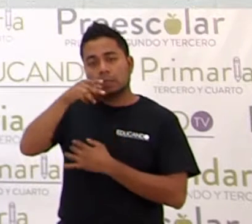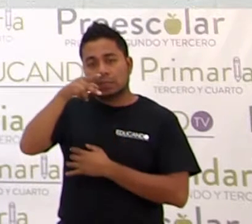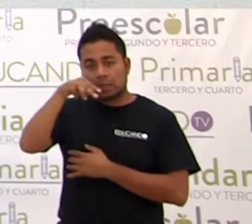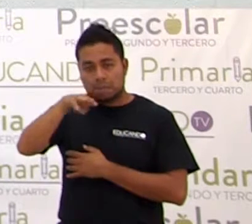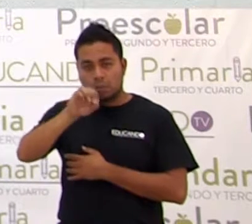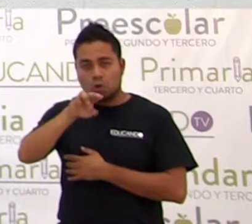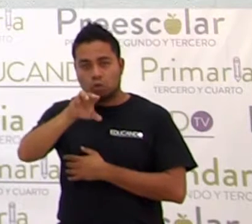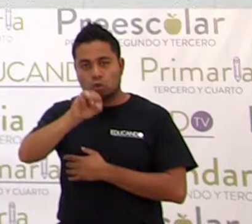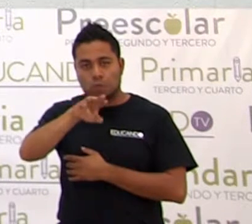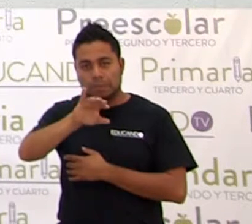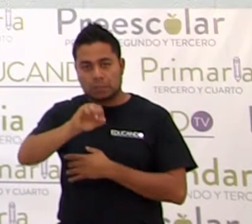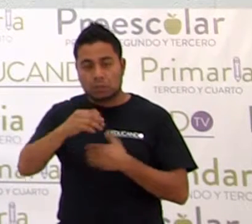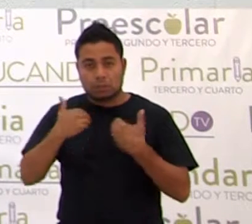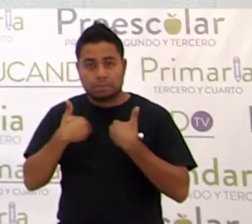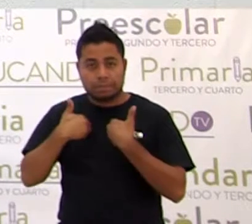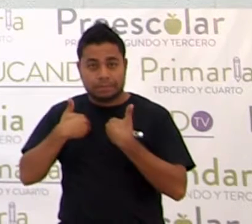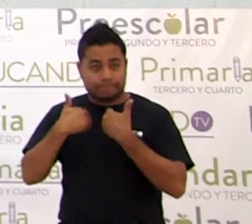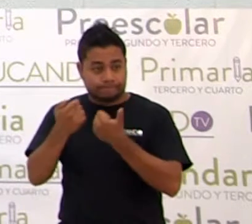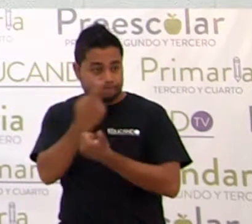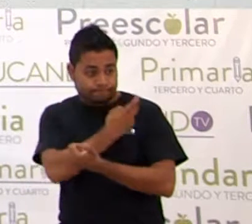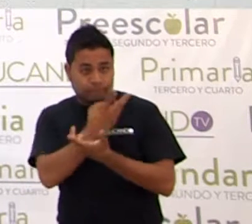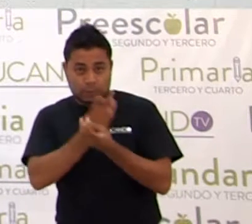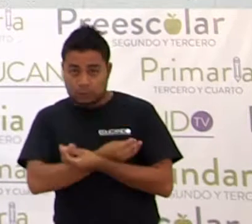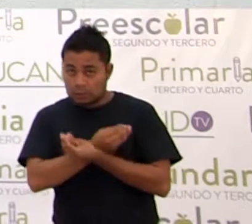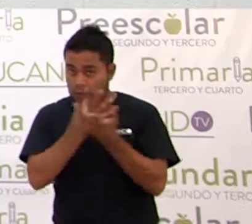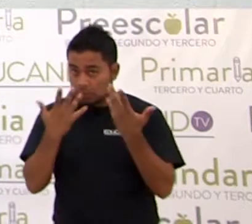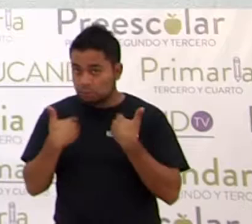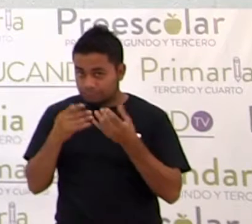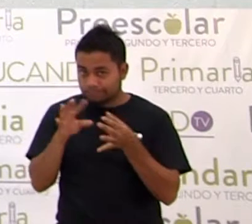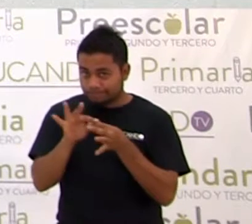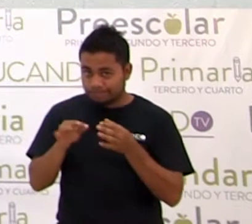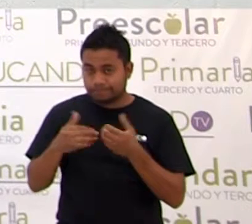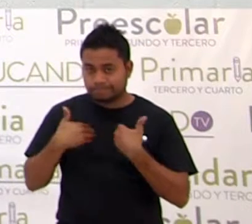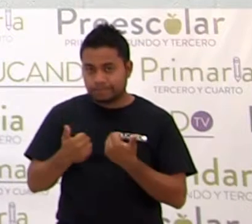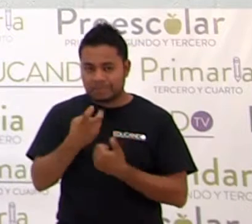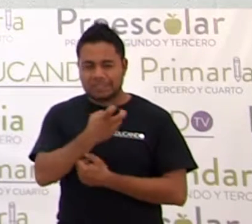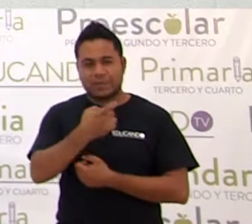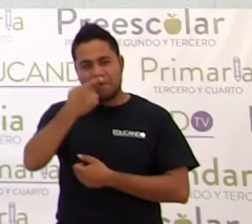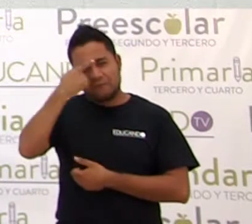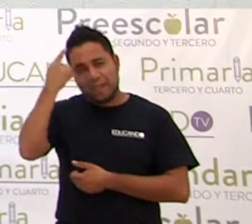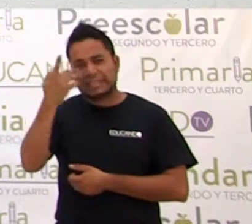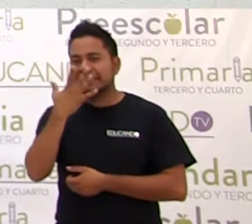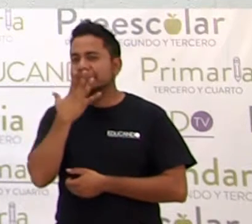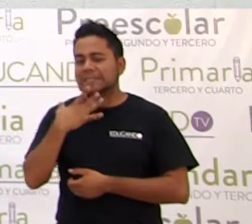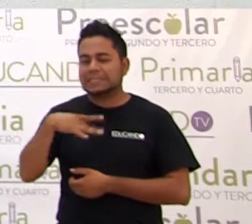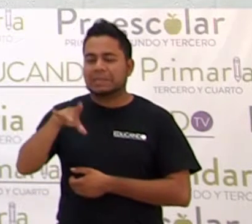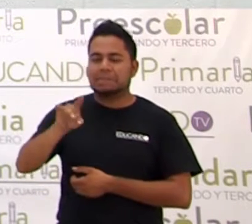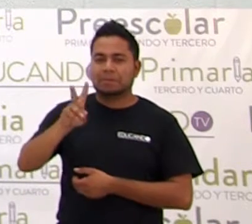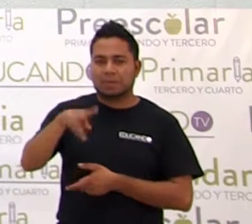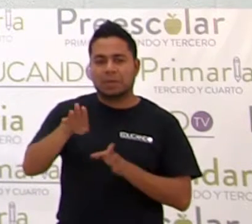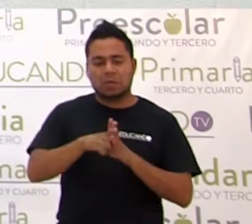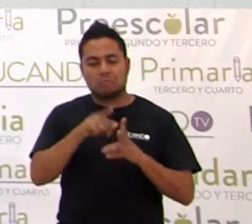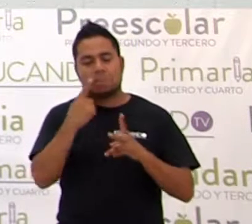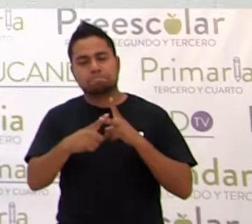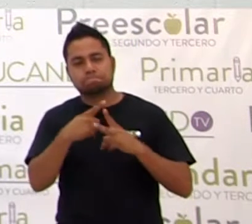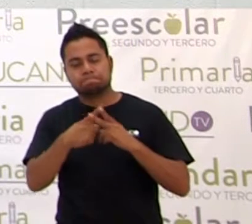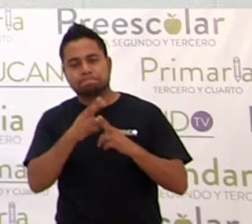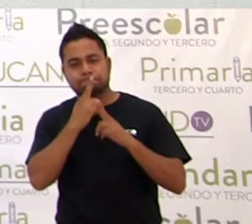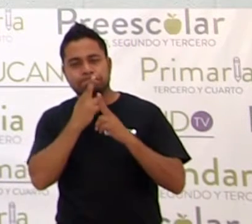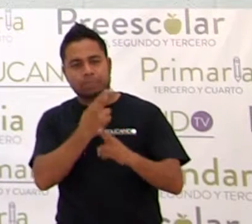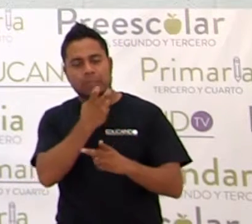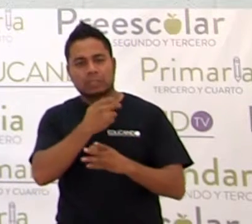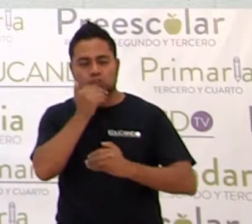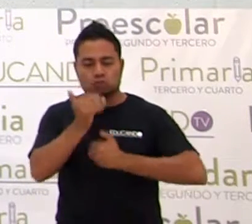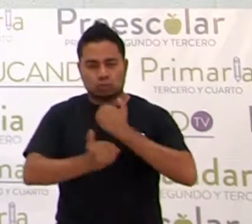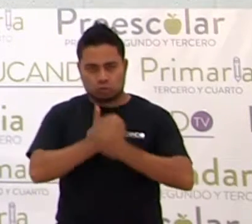¿Sí? ¿Se comprendió? ¿Se entendió? ¿Sí? Esto es fácil, es sencillo de desarrollarse. Ese es el